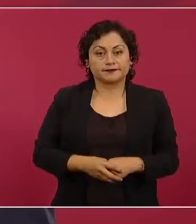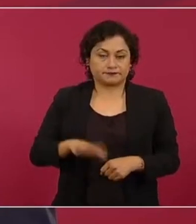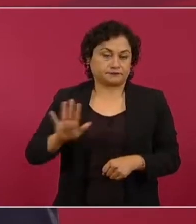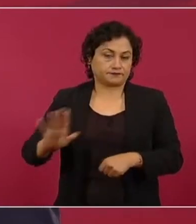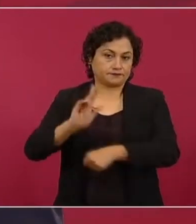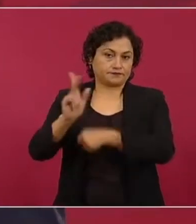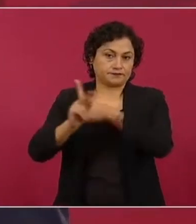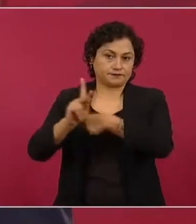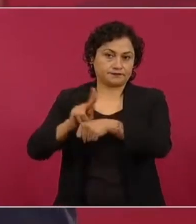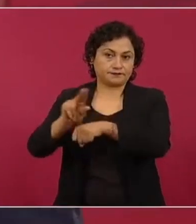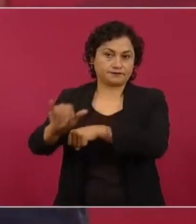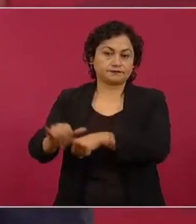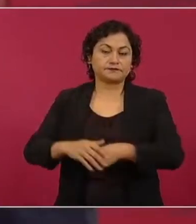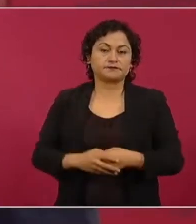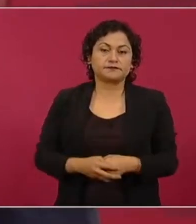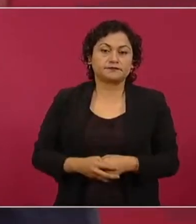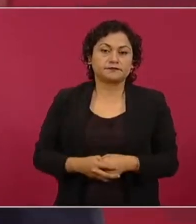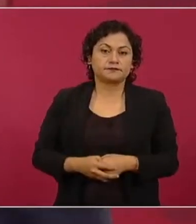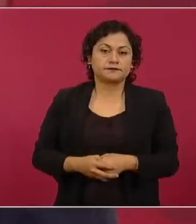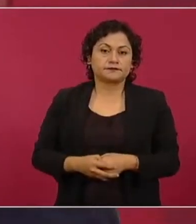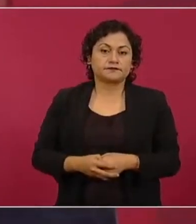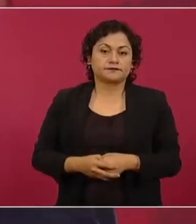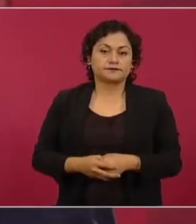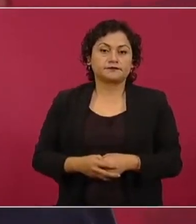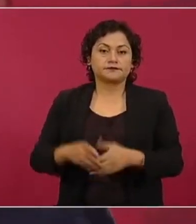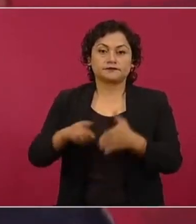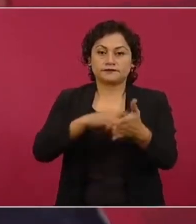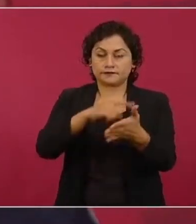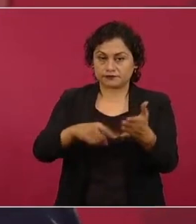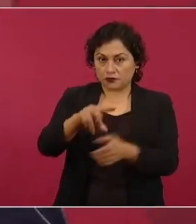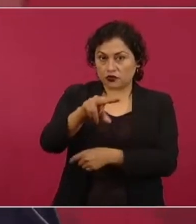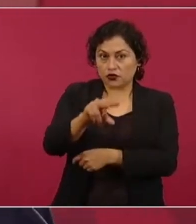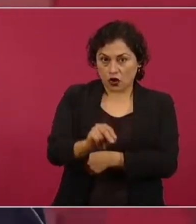el no. Y si